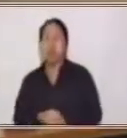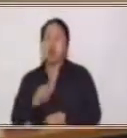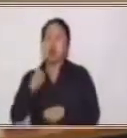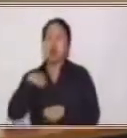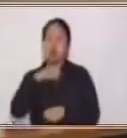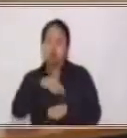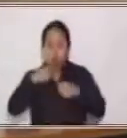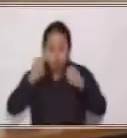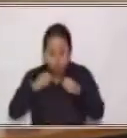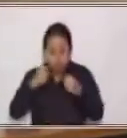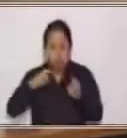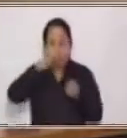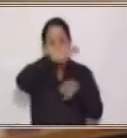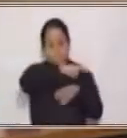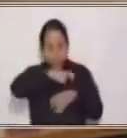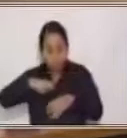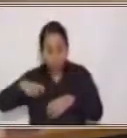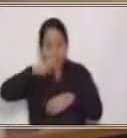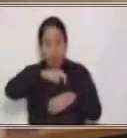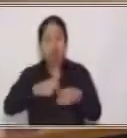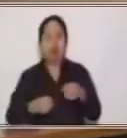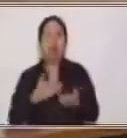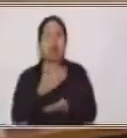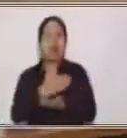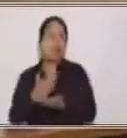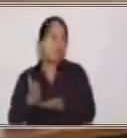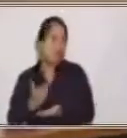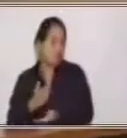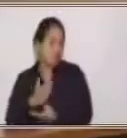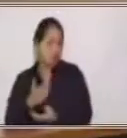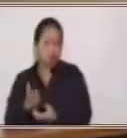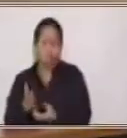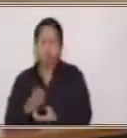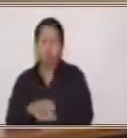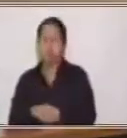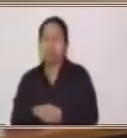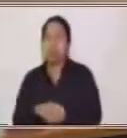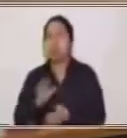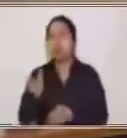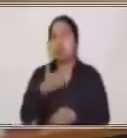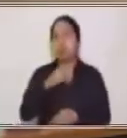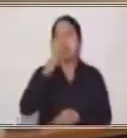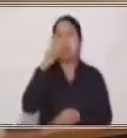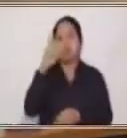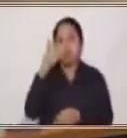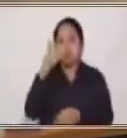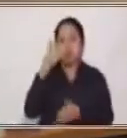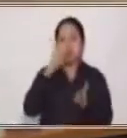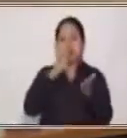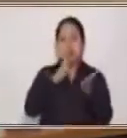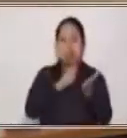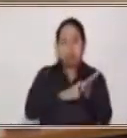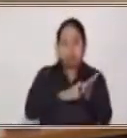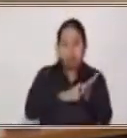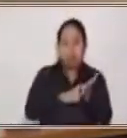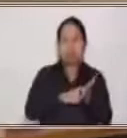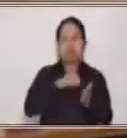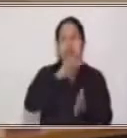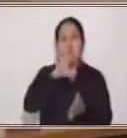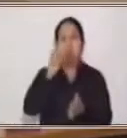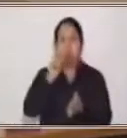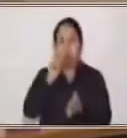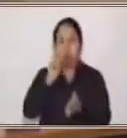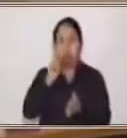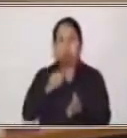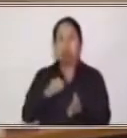cebolla, por ejemplo, la libra de cebolla anda aproximadamente en 3.50, 4 quetzales. Entonces,